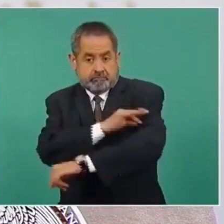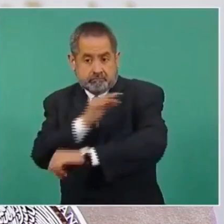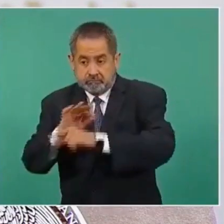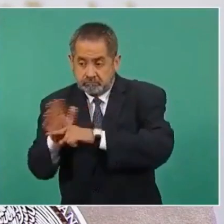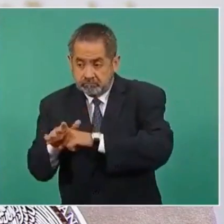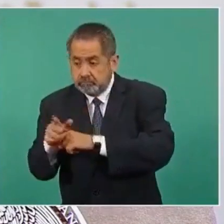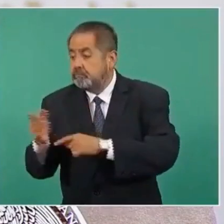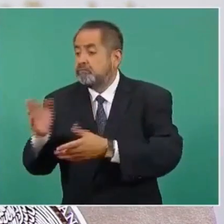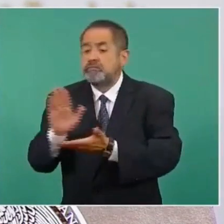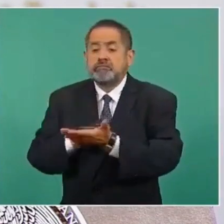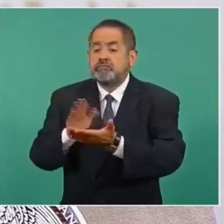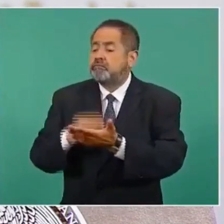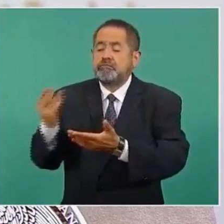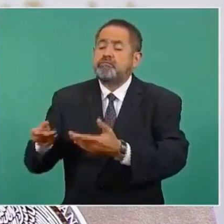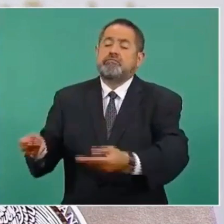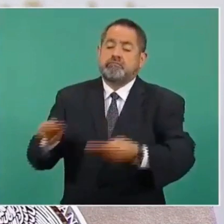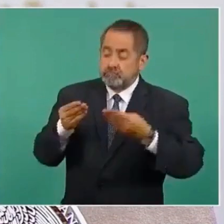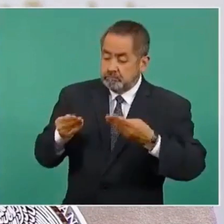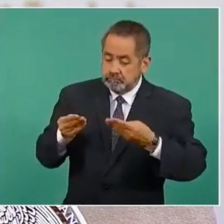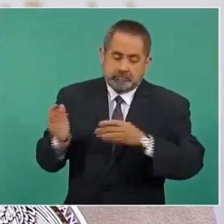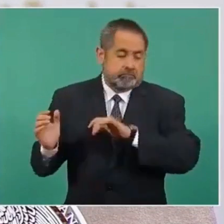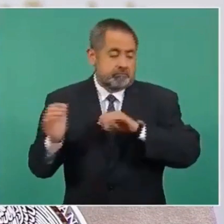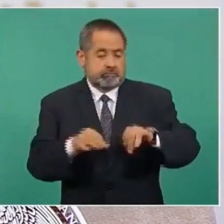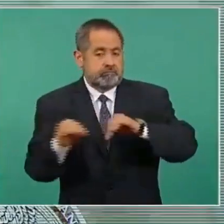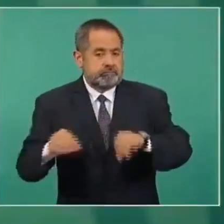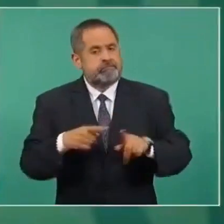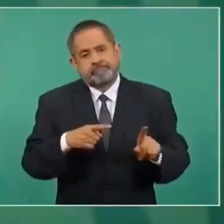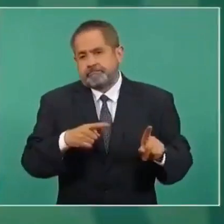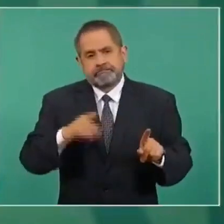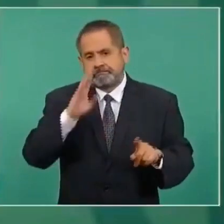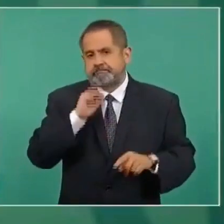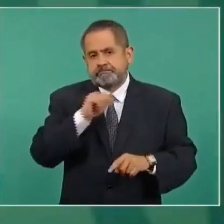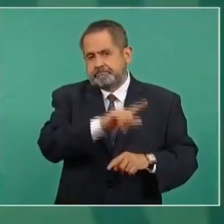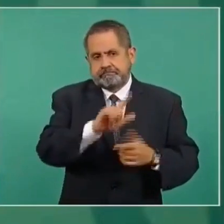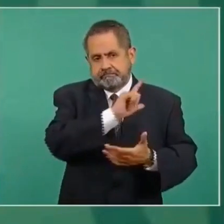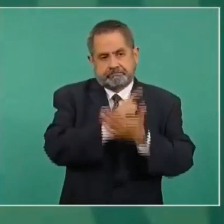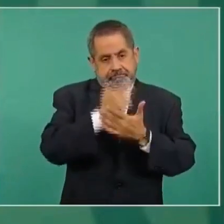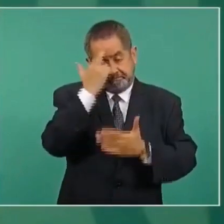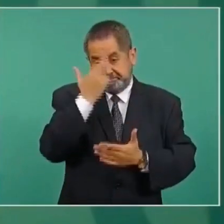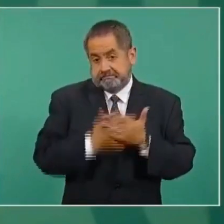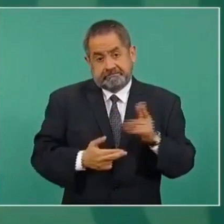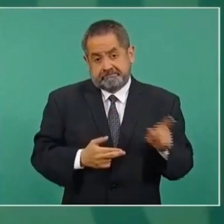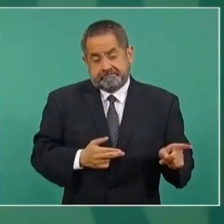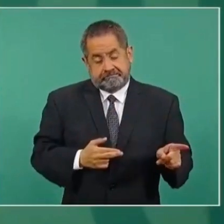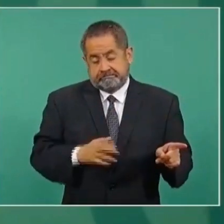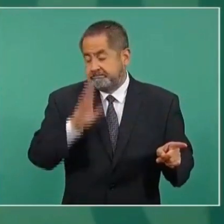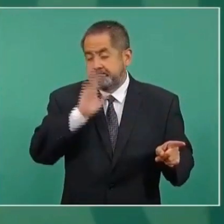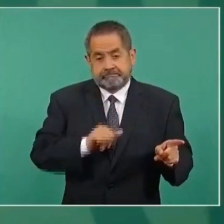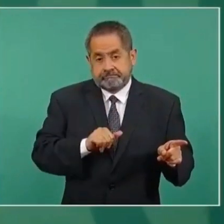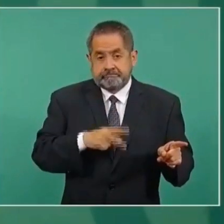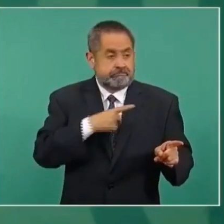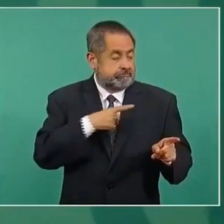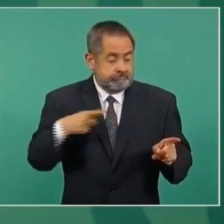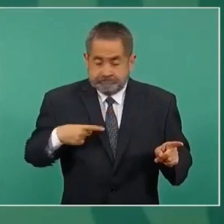contra COVID, como requisito para incorporarse a sus labores, se está cometiendo una falta. No es